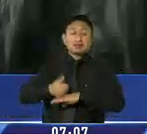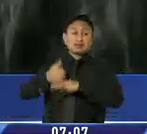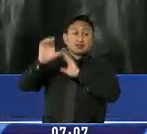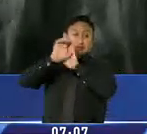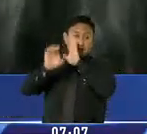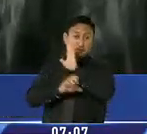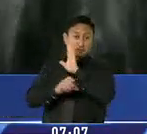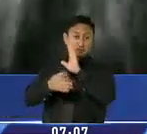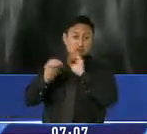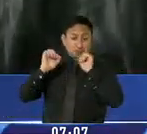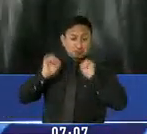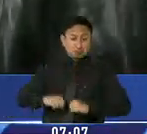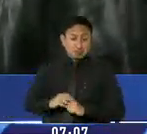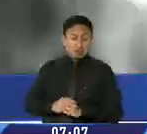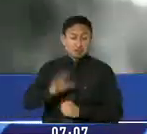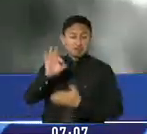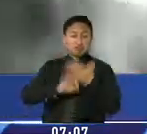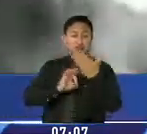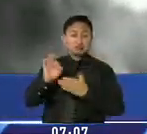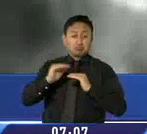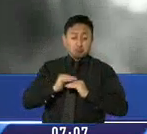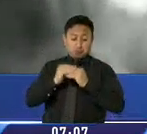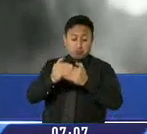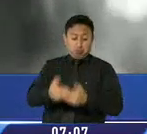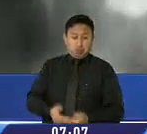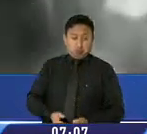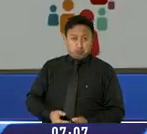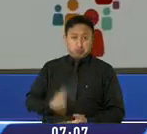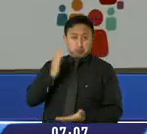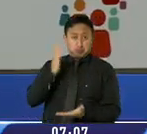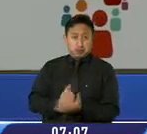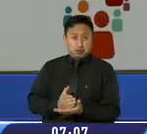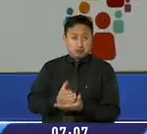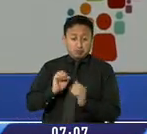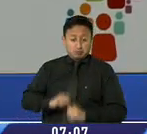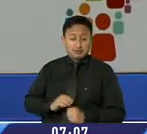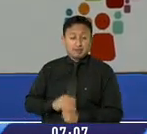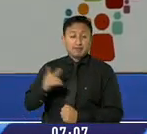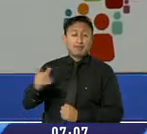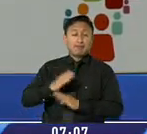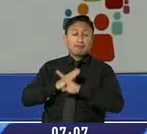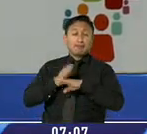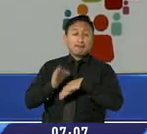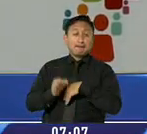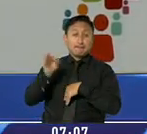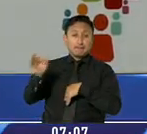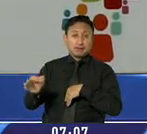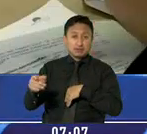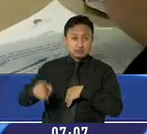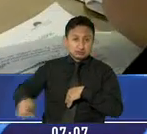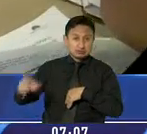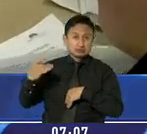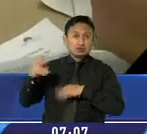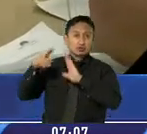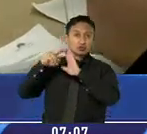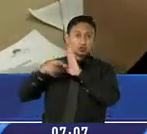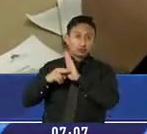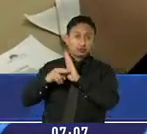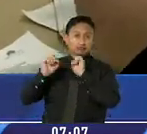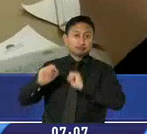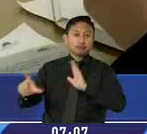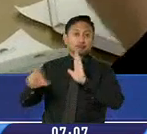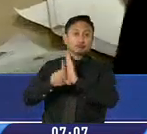de violación y dispuso que la Defensoría del Pueblo elabore un proyecto de ley que norme esta disposición. La ley